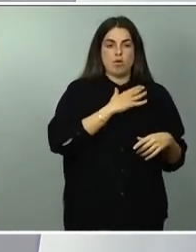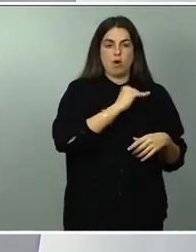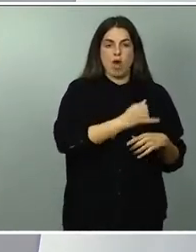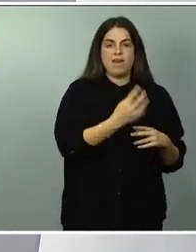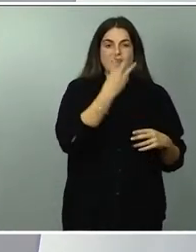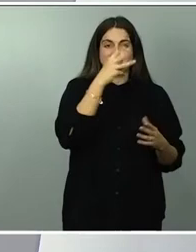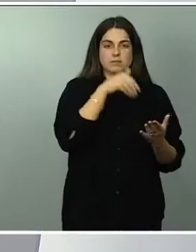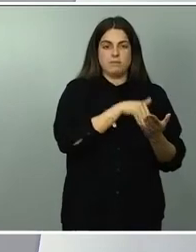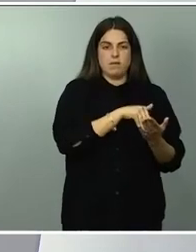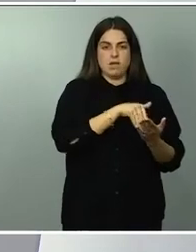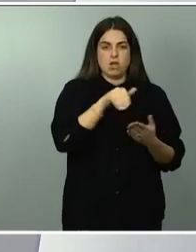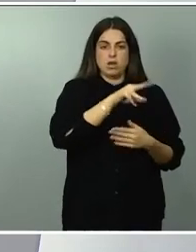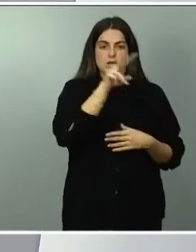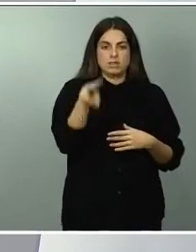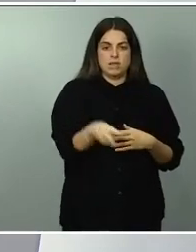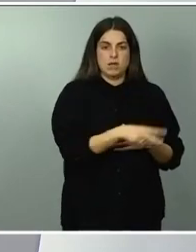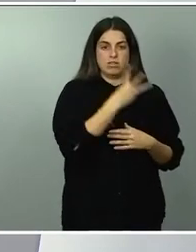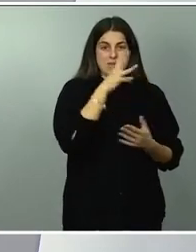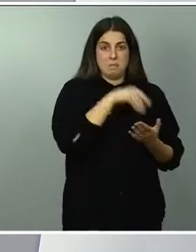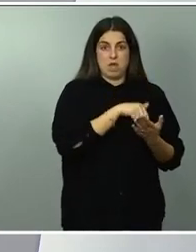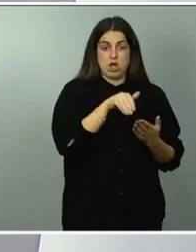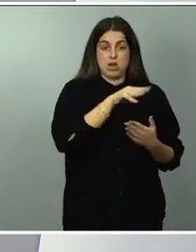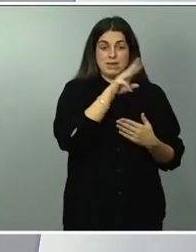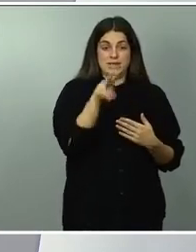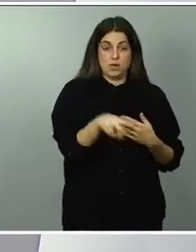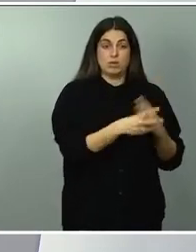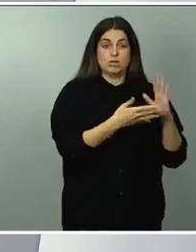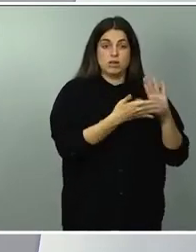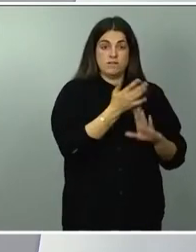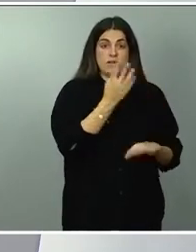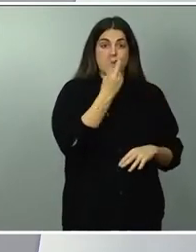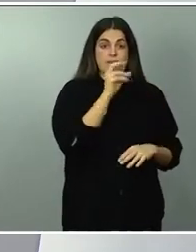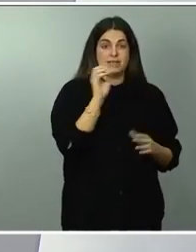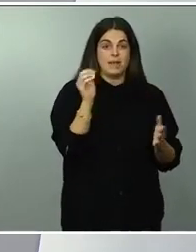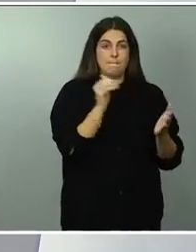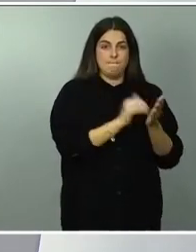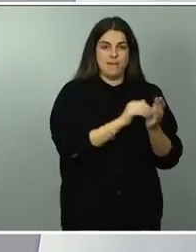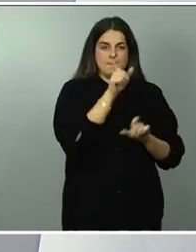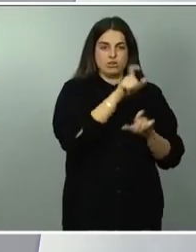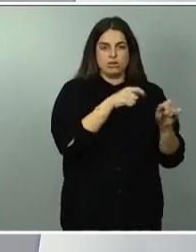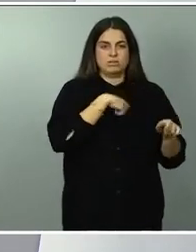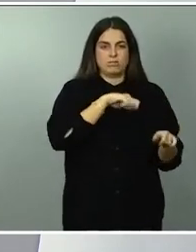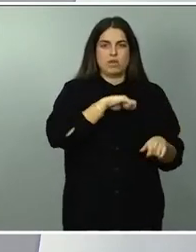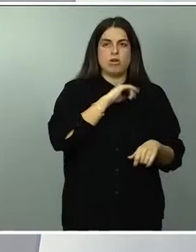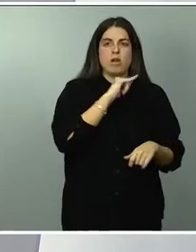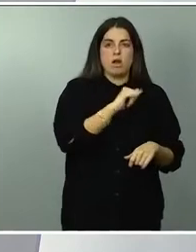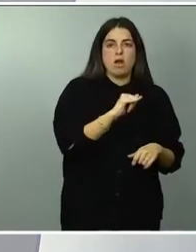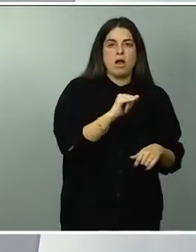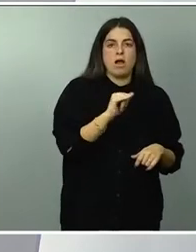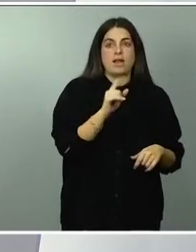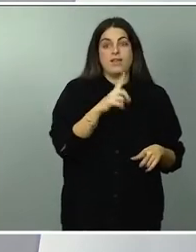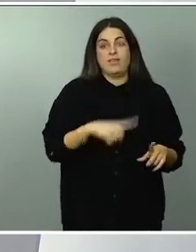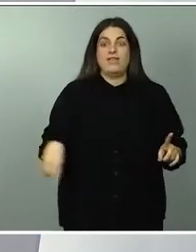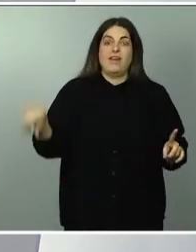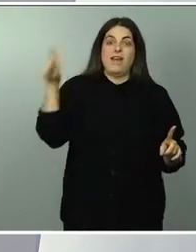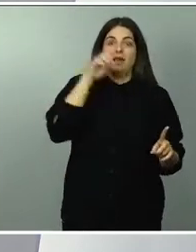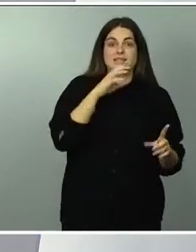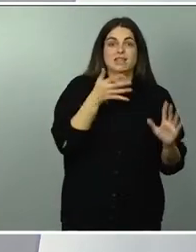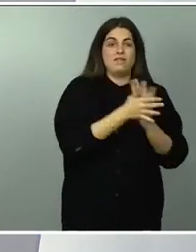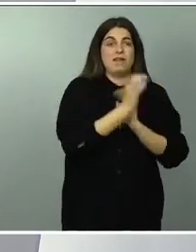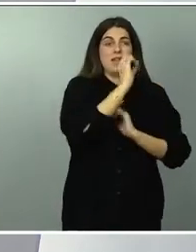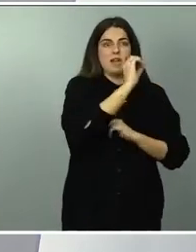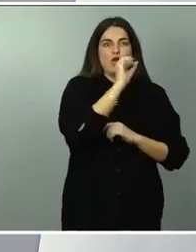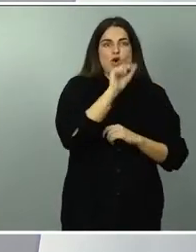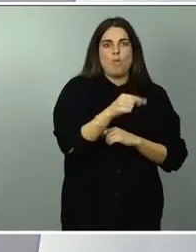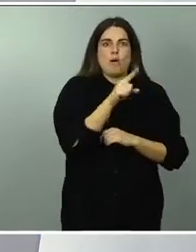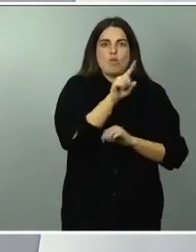menos que 3 millones de euros 20.000 españoles de la totalidad de todos los contribuyentes un 0,1% del